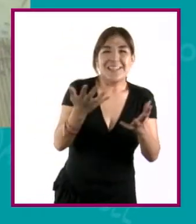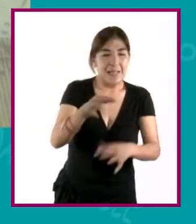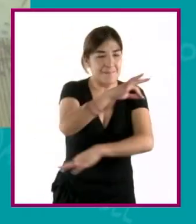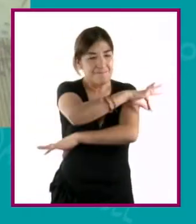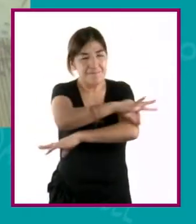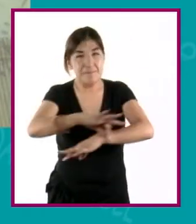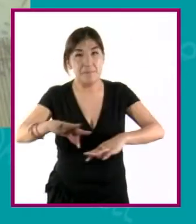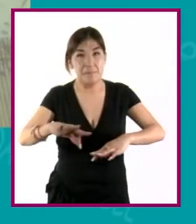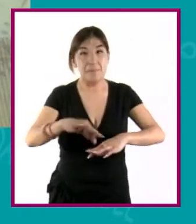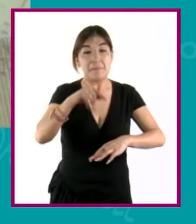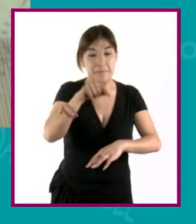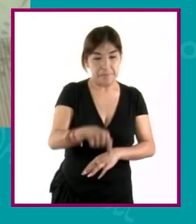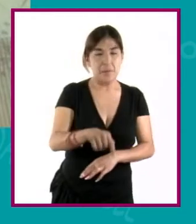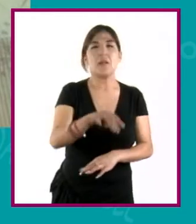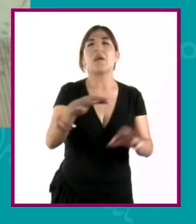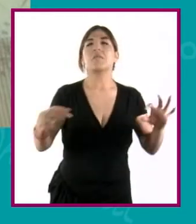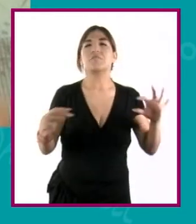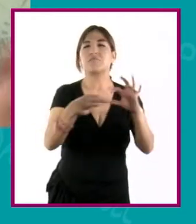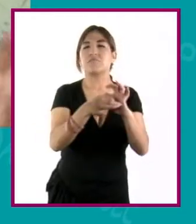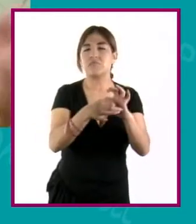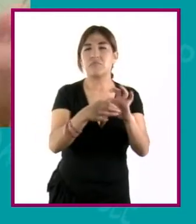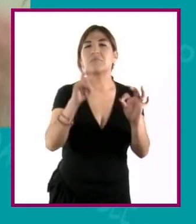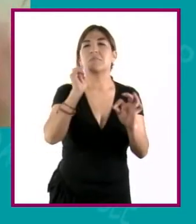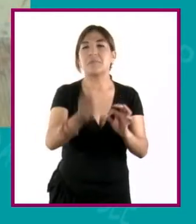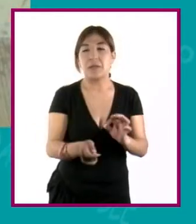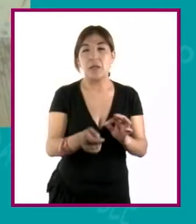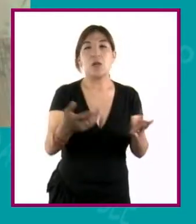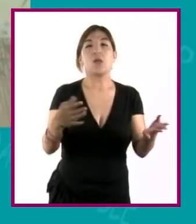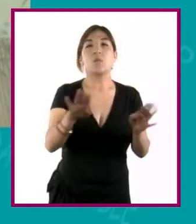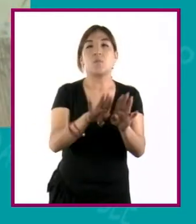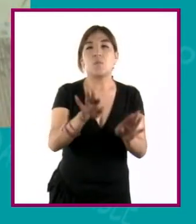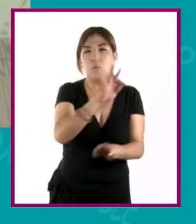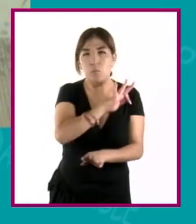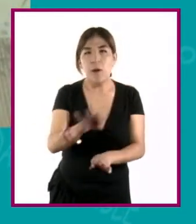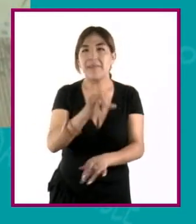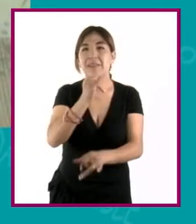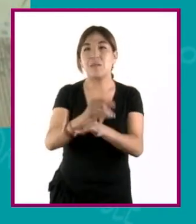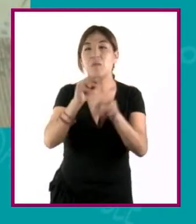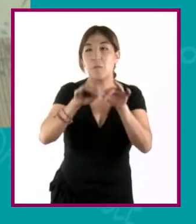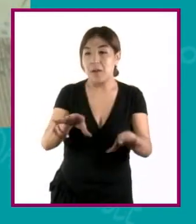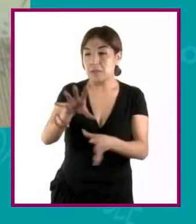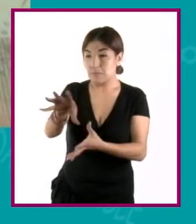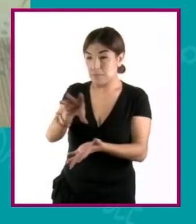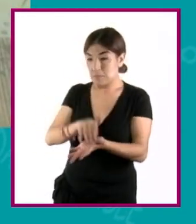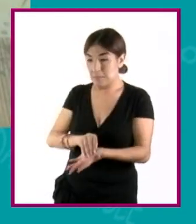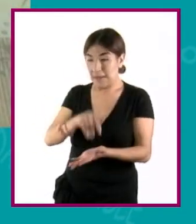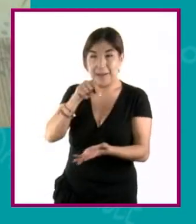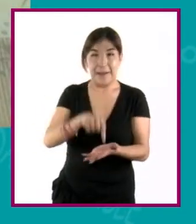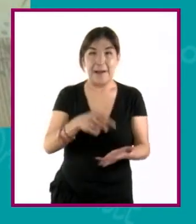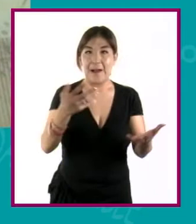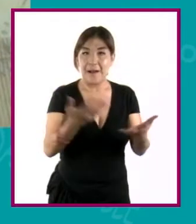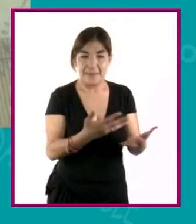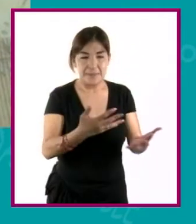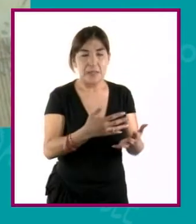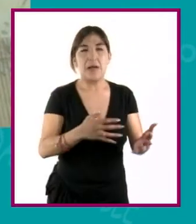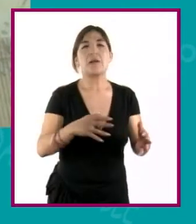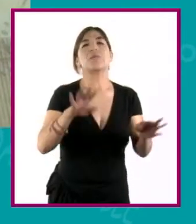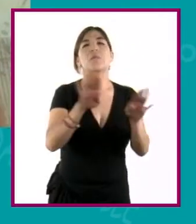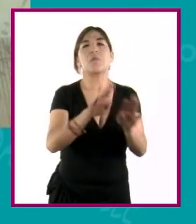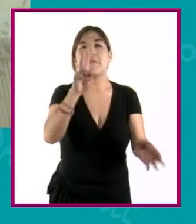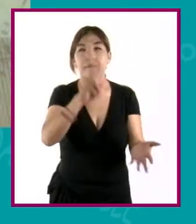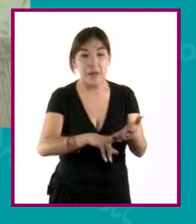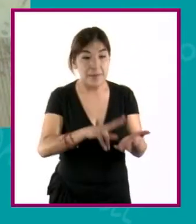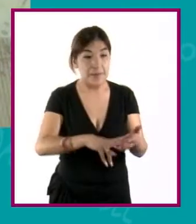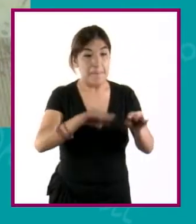eso de alguna manera va vinculado con la manera en cómo se puede abstraer la información de eso que se está haciendo, ¿no? Sobre todo para hacerla cuantificable,